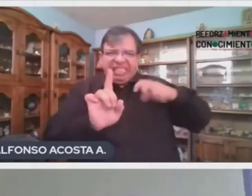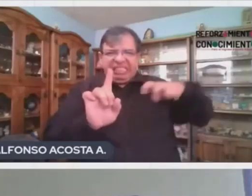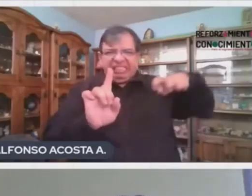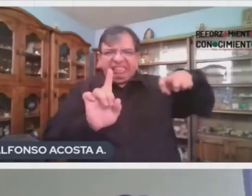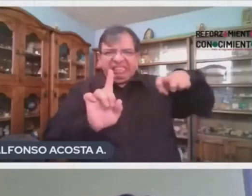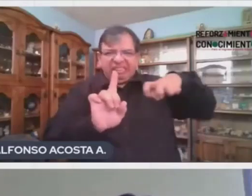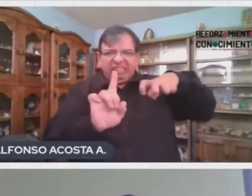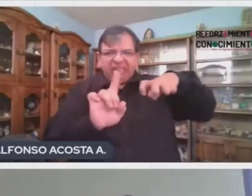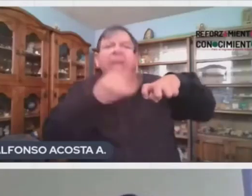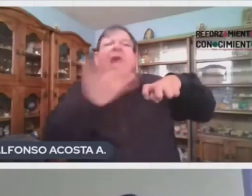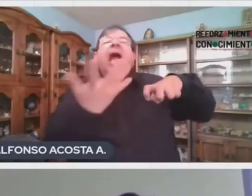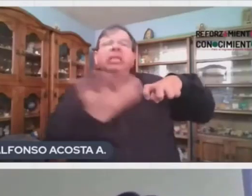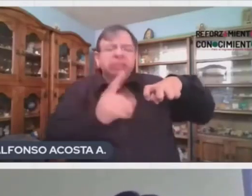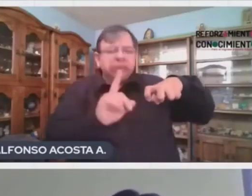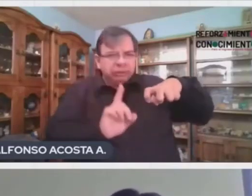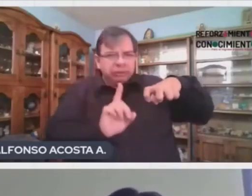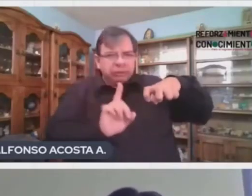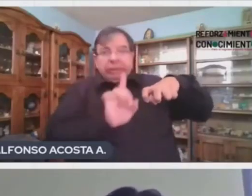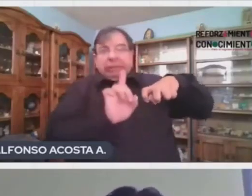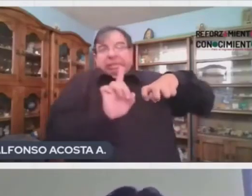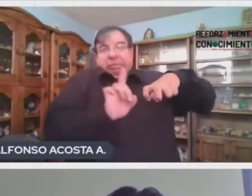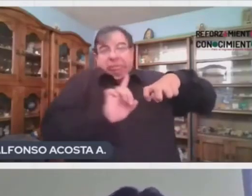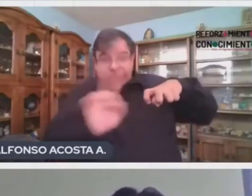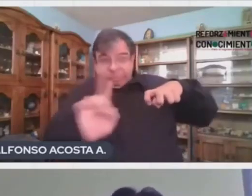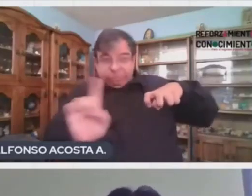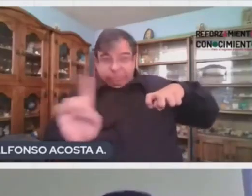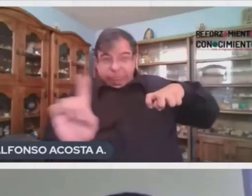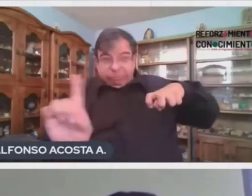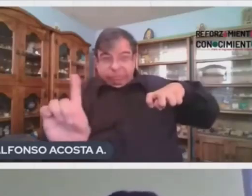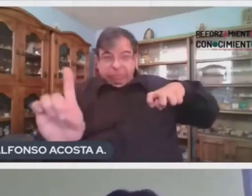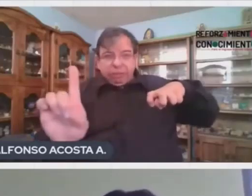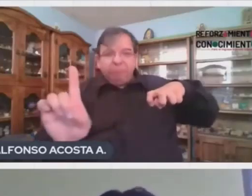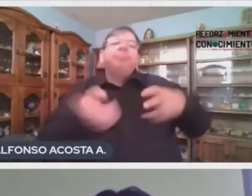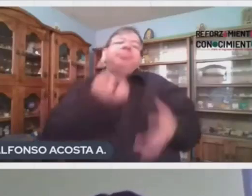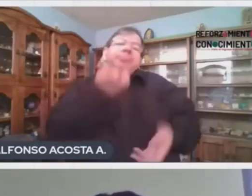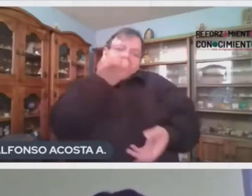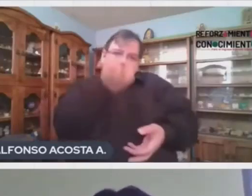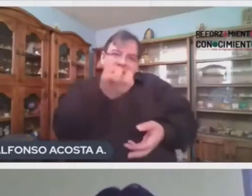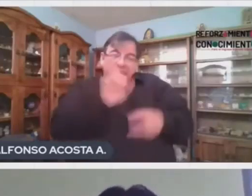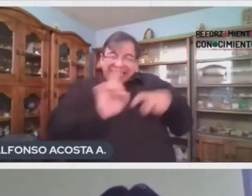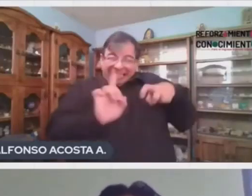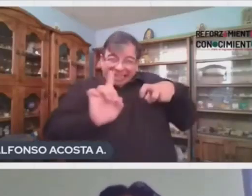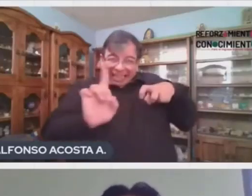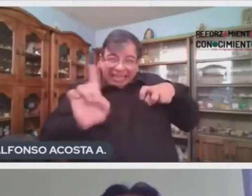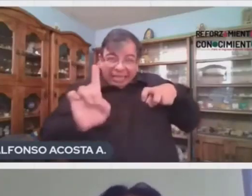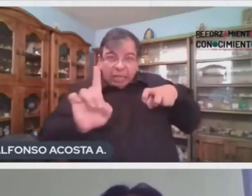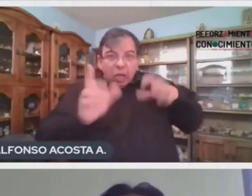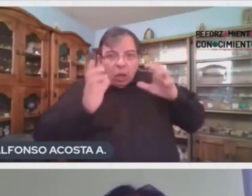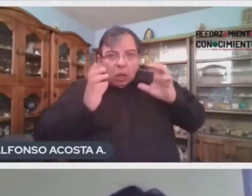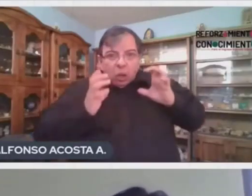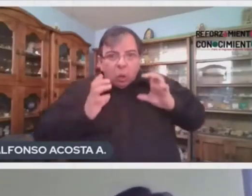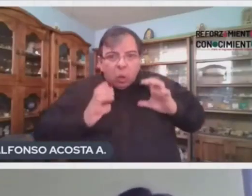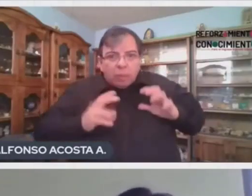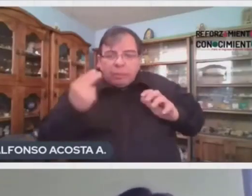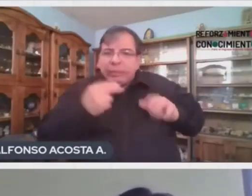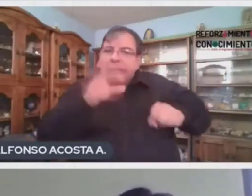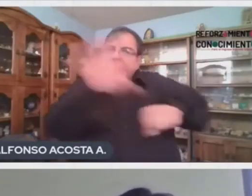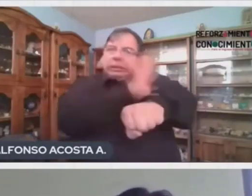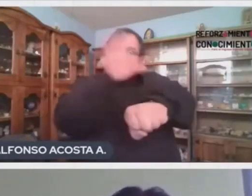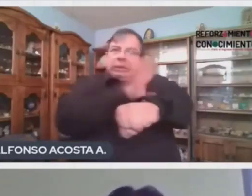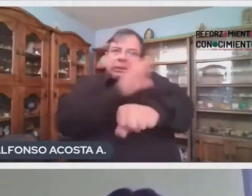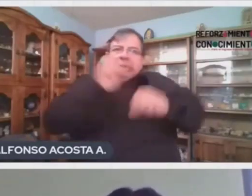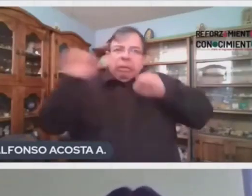¿Qué vas a hacer, Karina? Correr muy rápido. Exacto. Vas a correr. Tu cuerpo va a necesitar mucha energía.